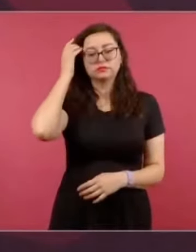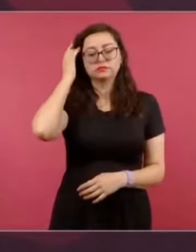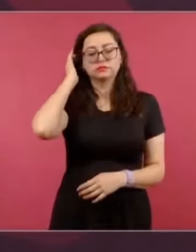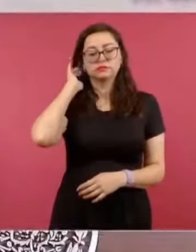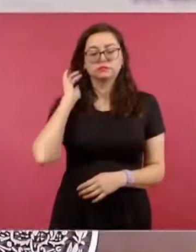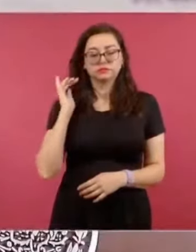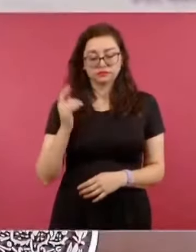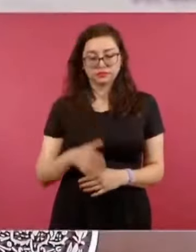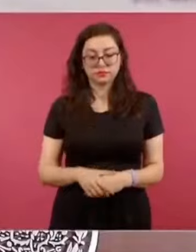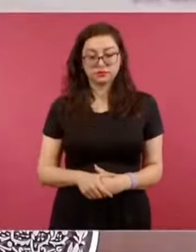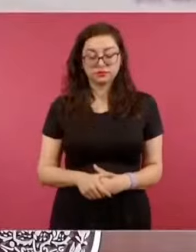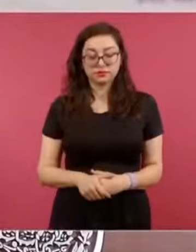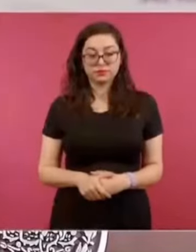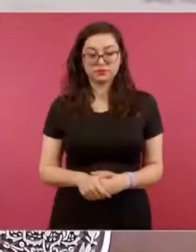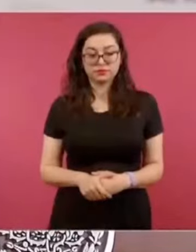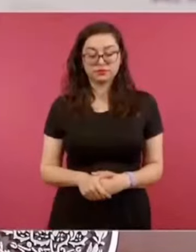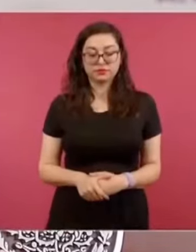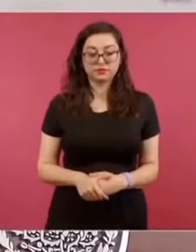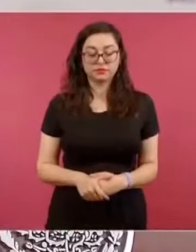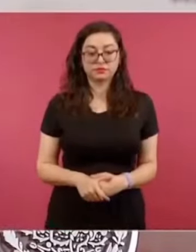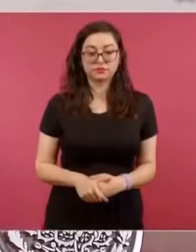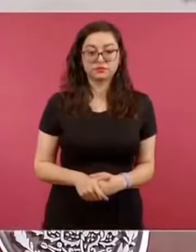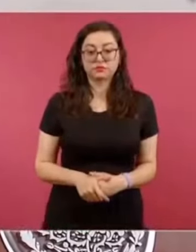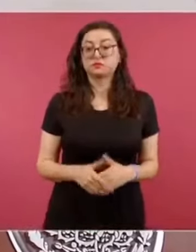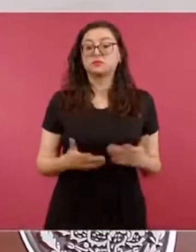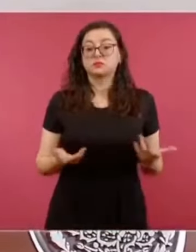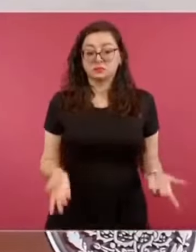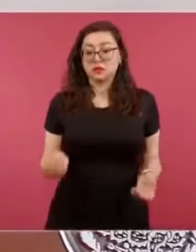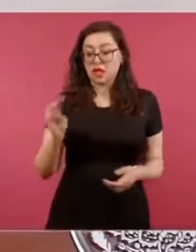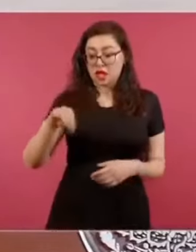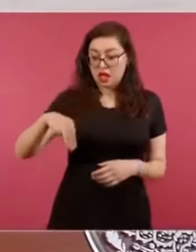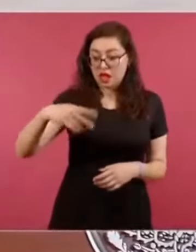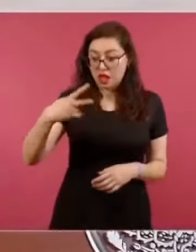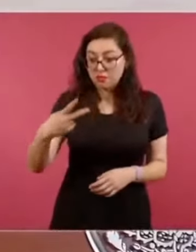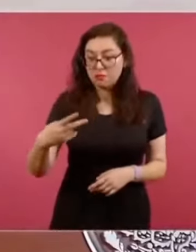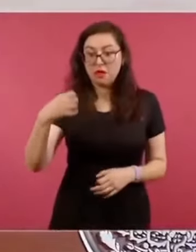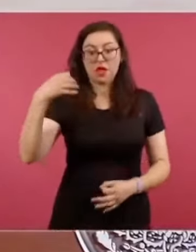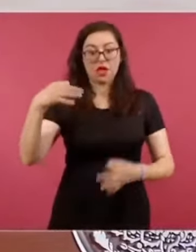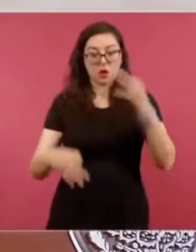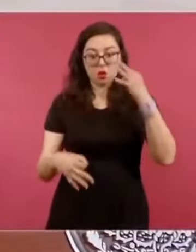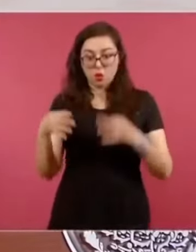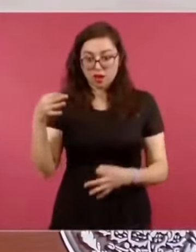pero son los ministerios públicos, los jueces los que van a recibir.